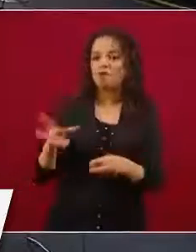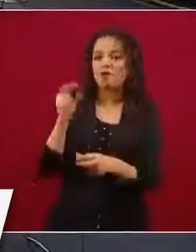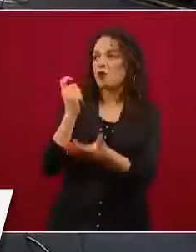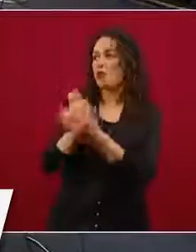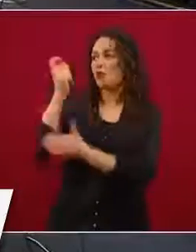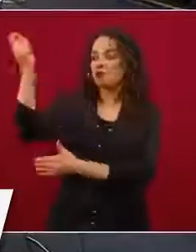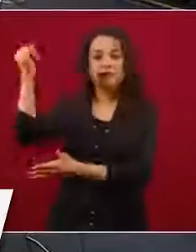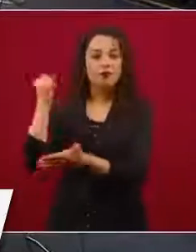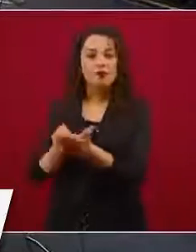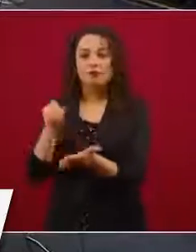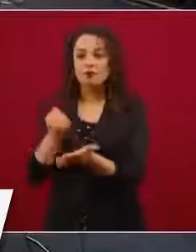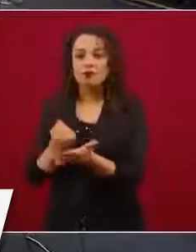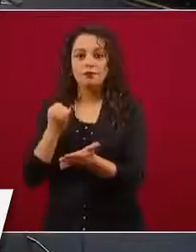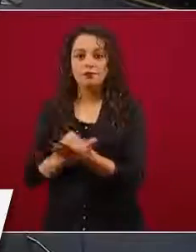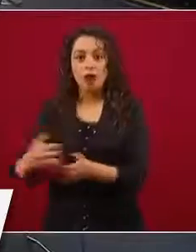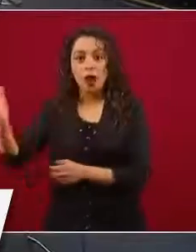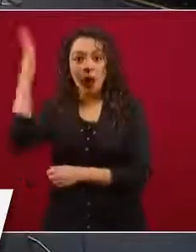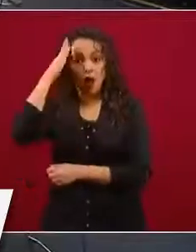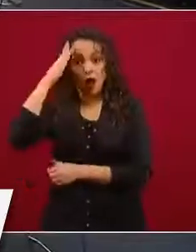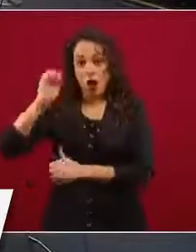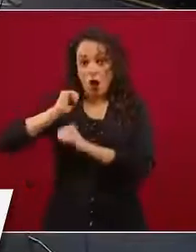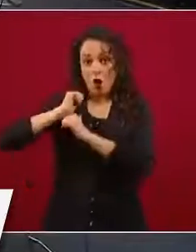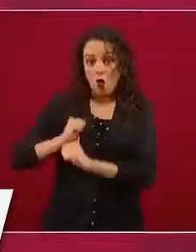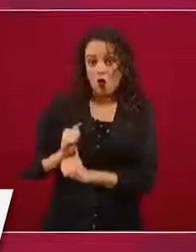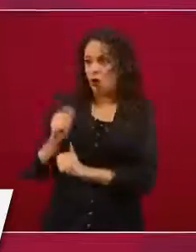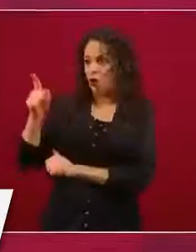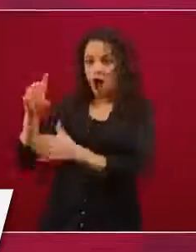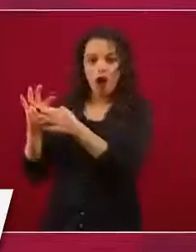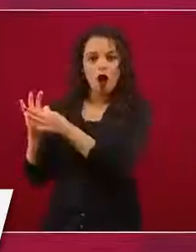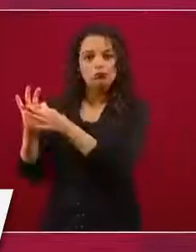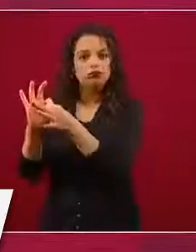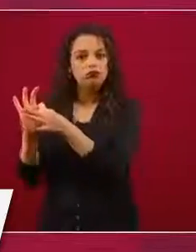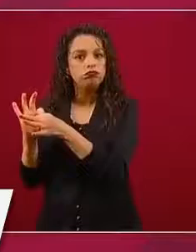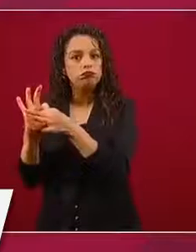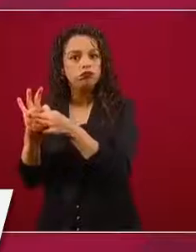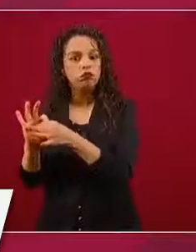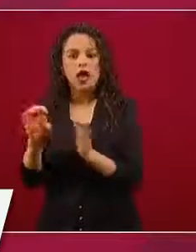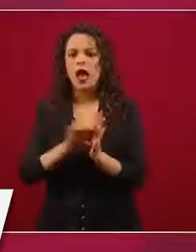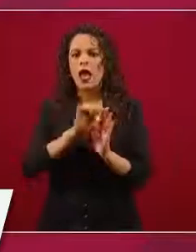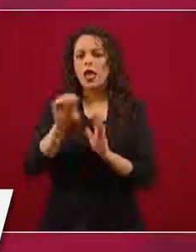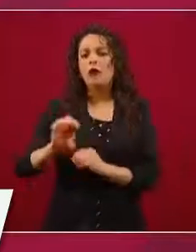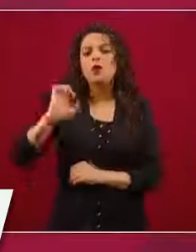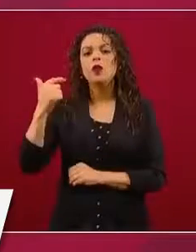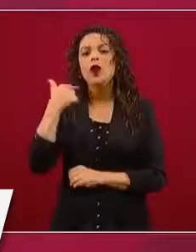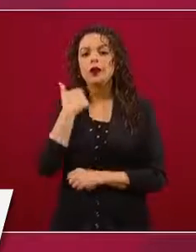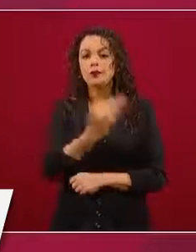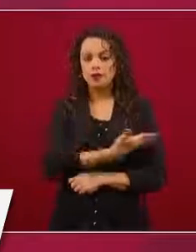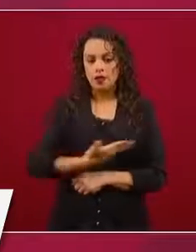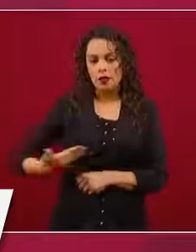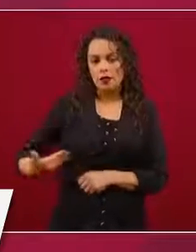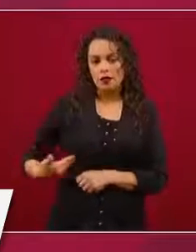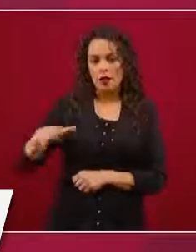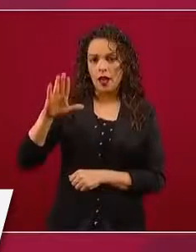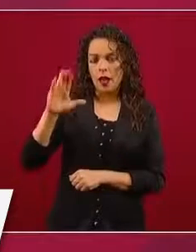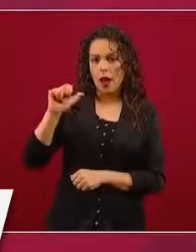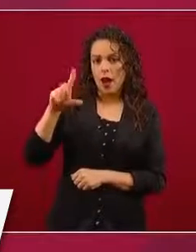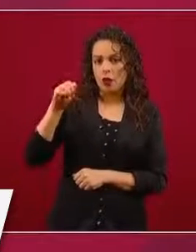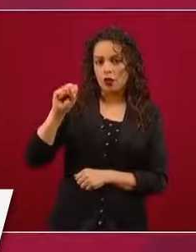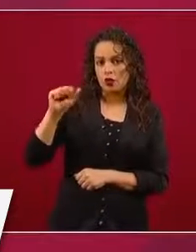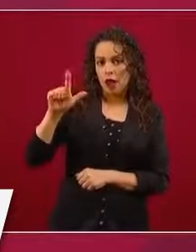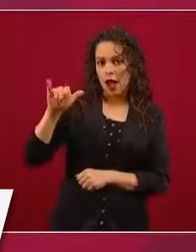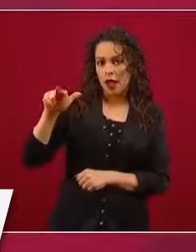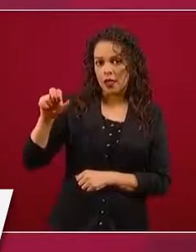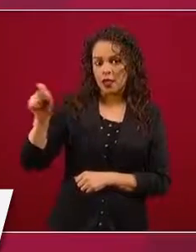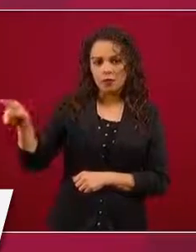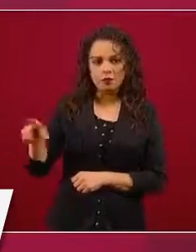altas autoridades. A Salinas de Gorterio no lo tocaban, al contrario, le aplaudían.